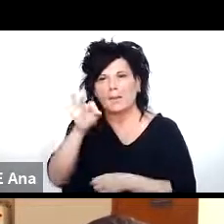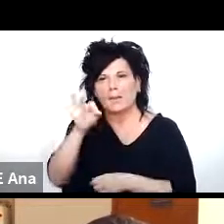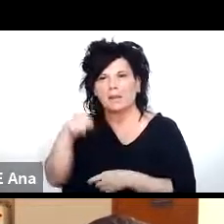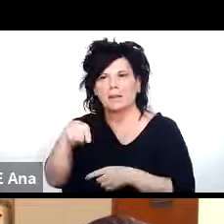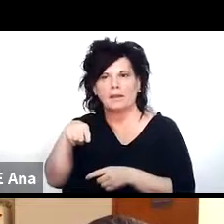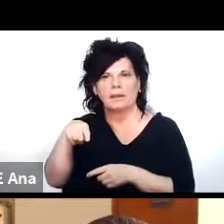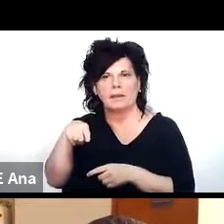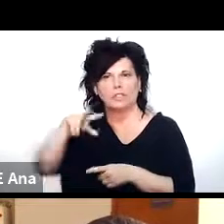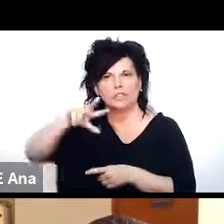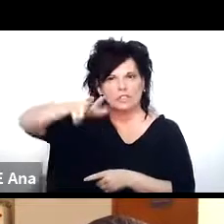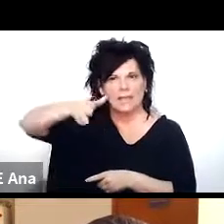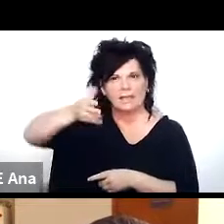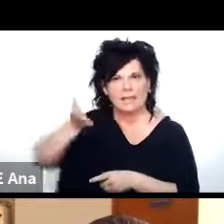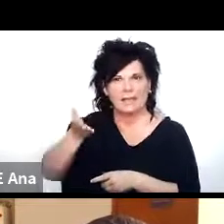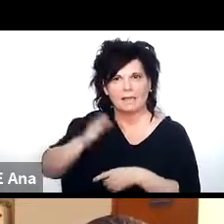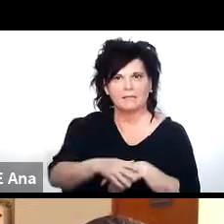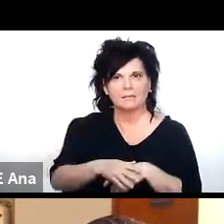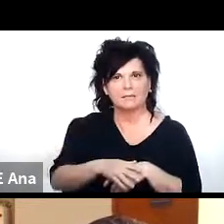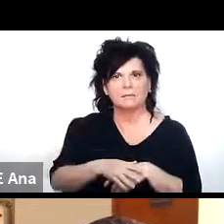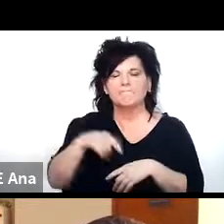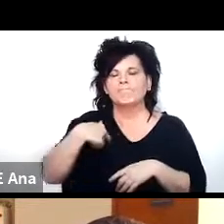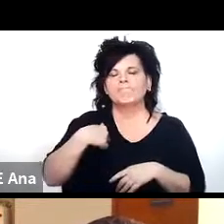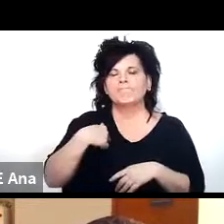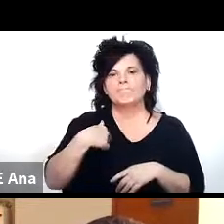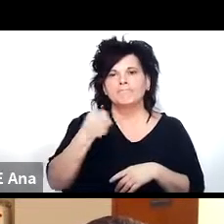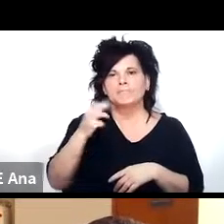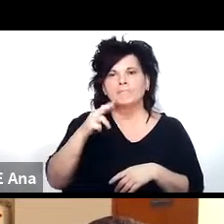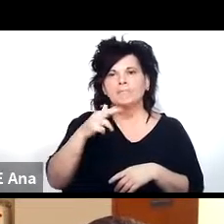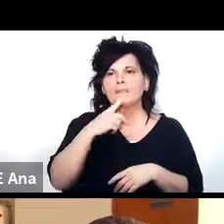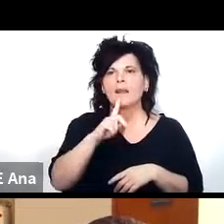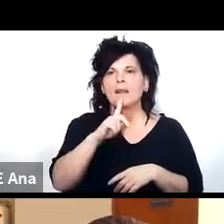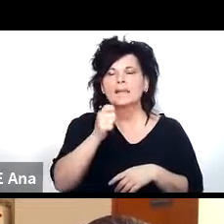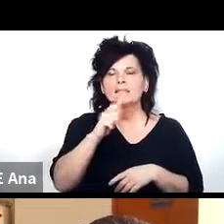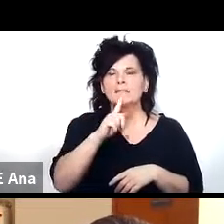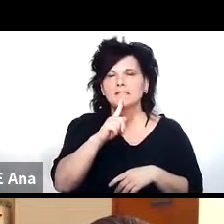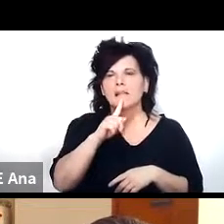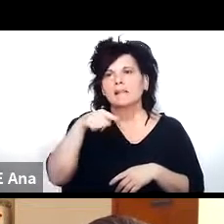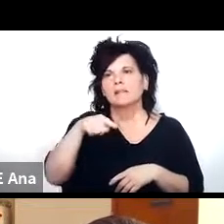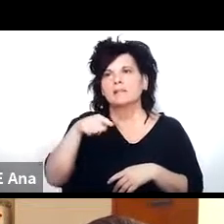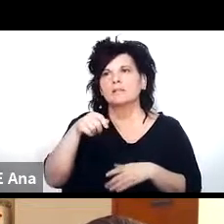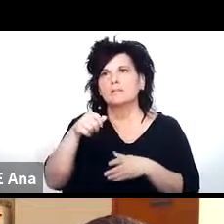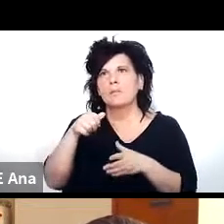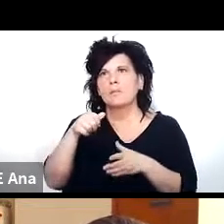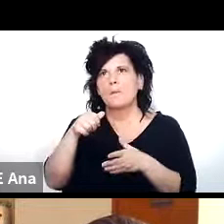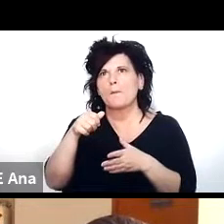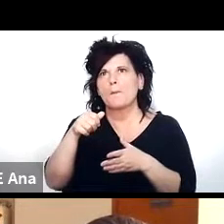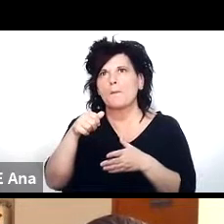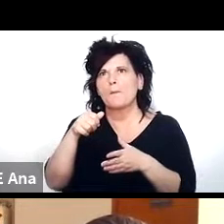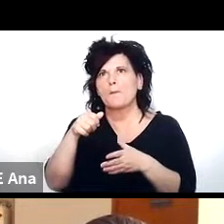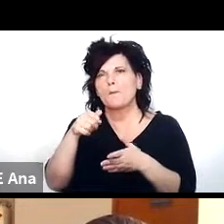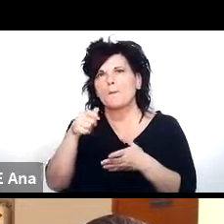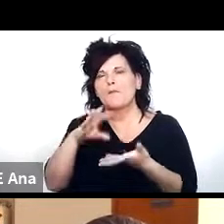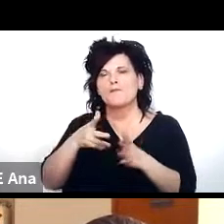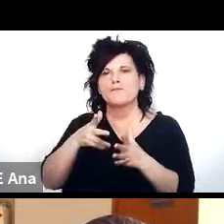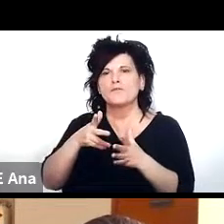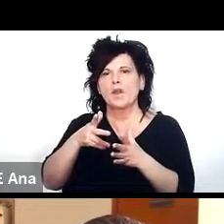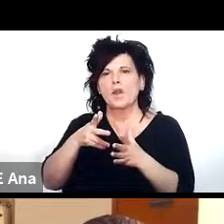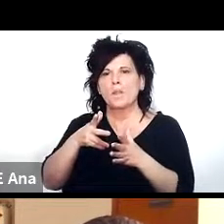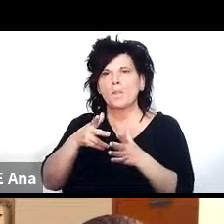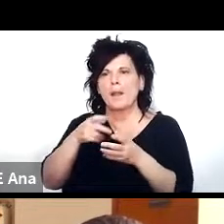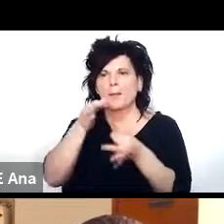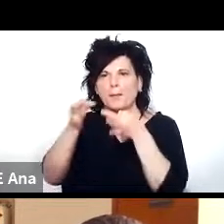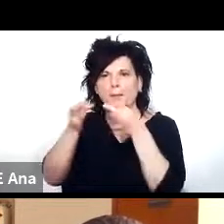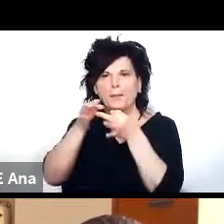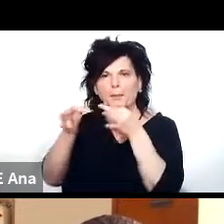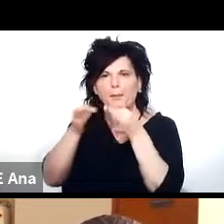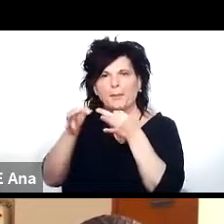siendo o está parado digamos en esto de ser un mayorista digamos entonces se está desarrollando o se están